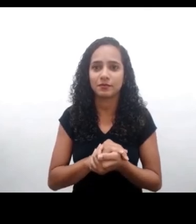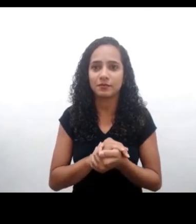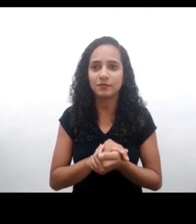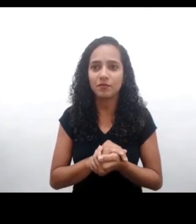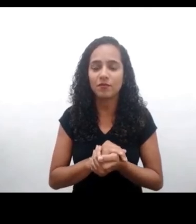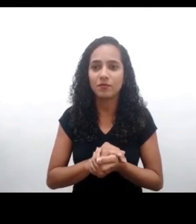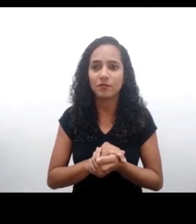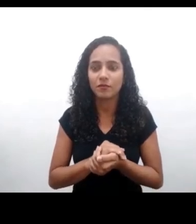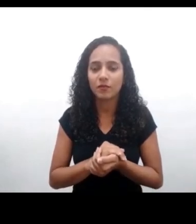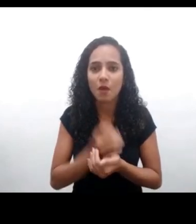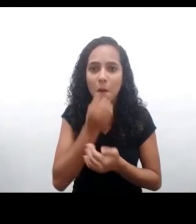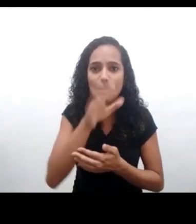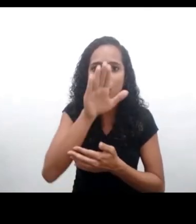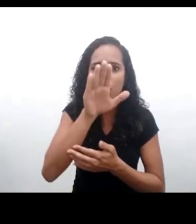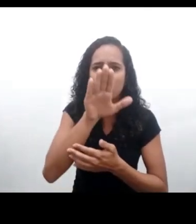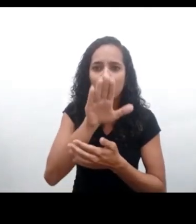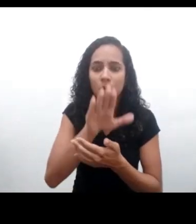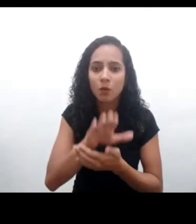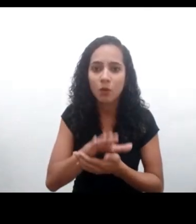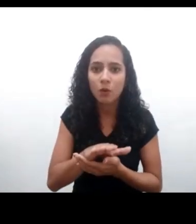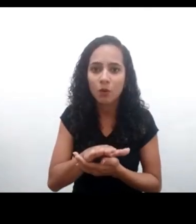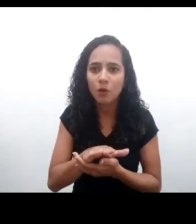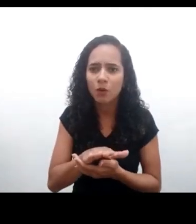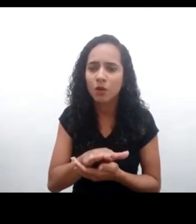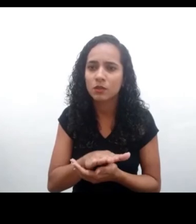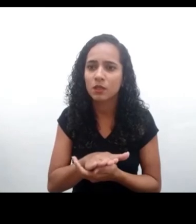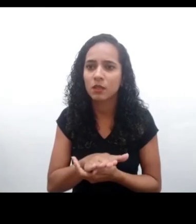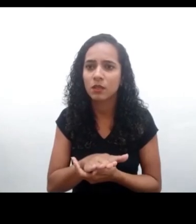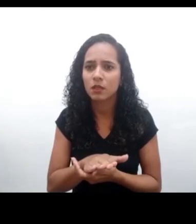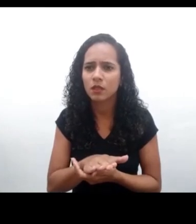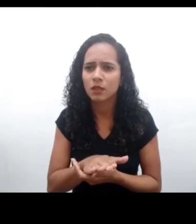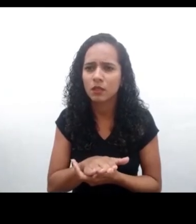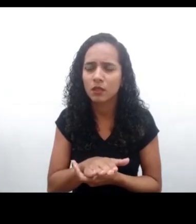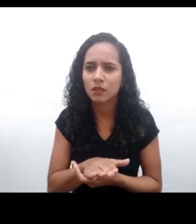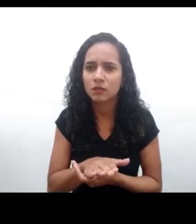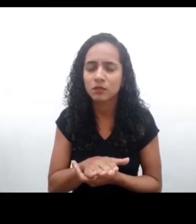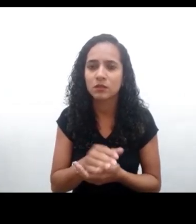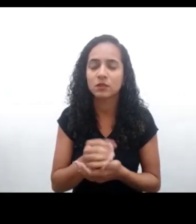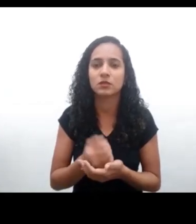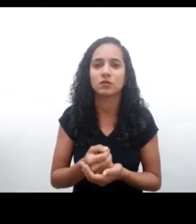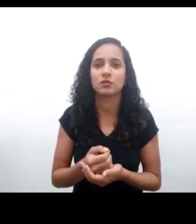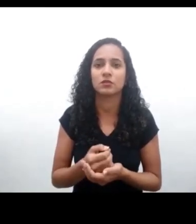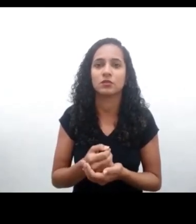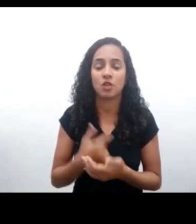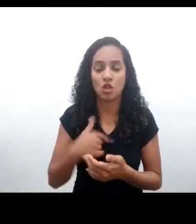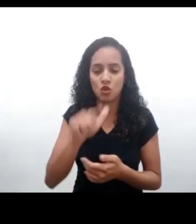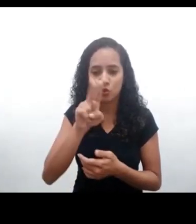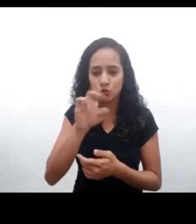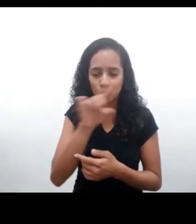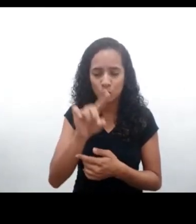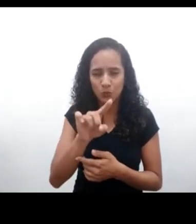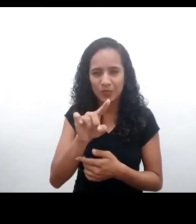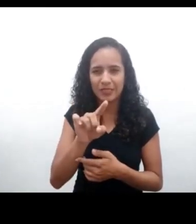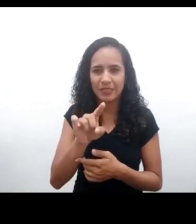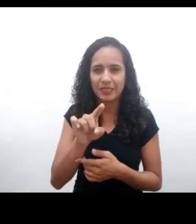Buenas tardes, soy Luis Pederneiras, presidente del Comité de los Derechos del Niño, estoy hablando desde Montevideo,